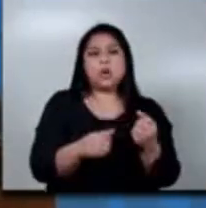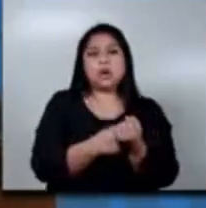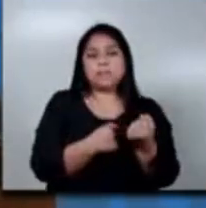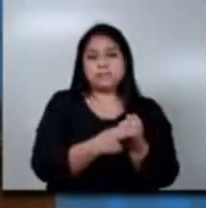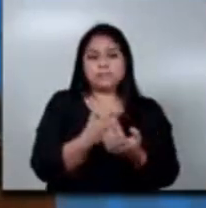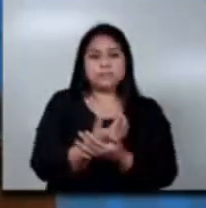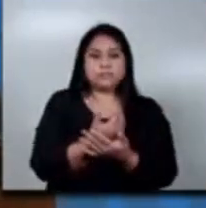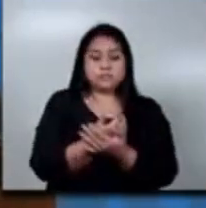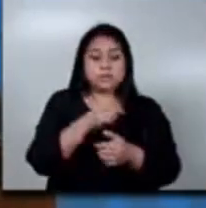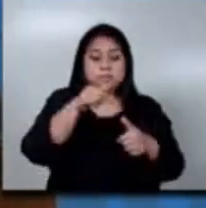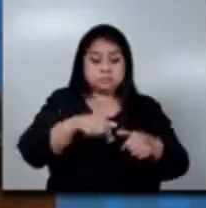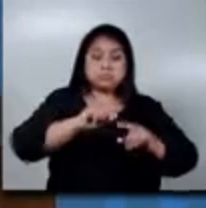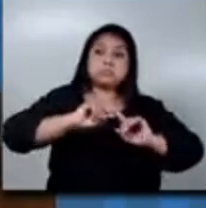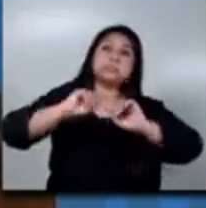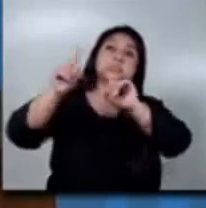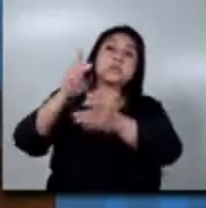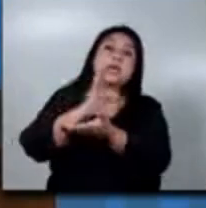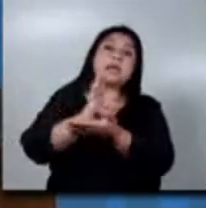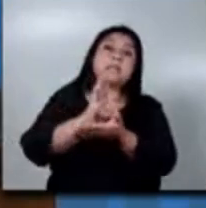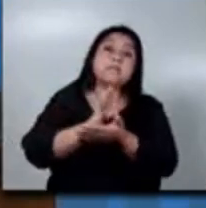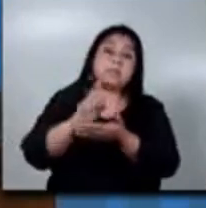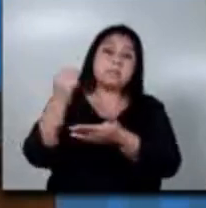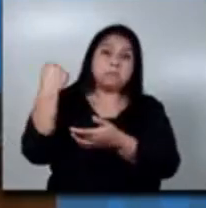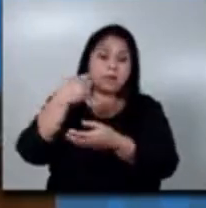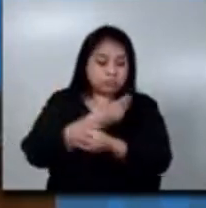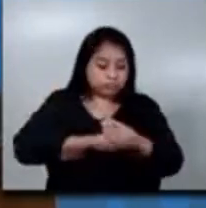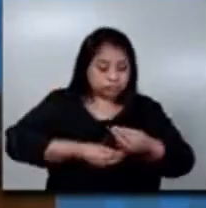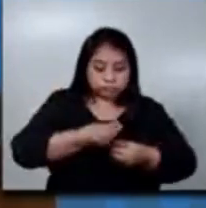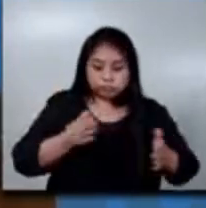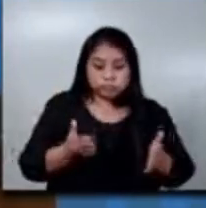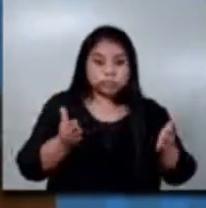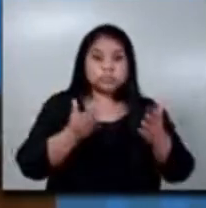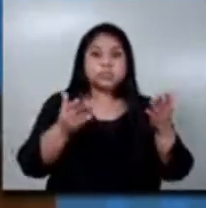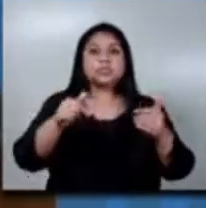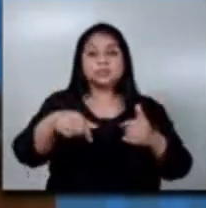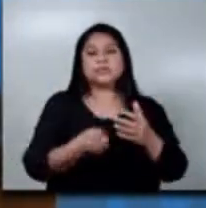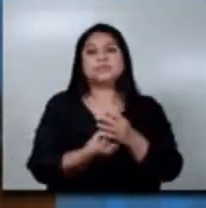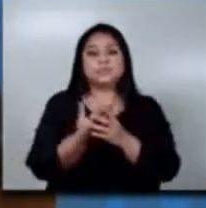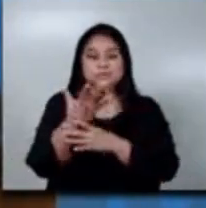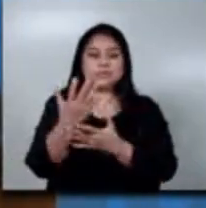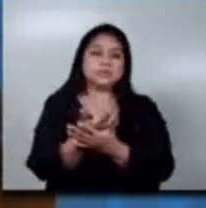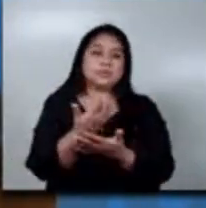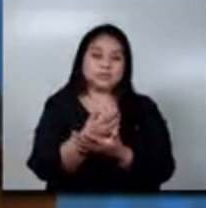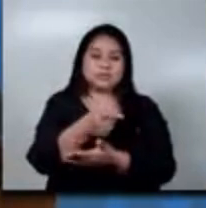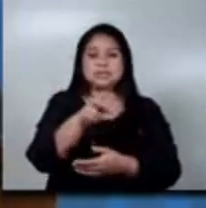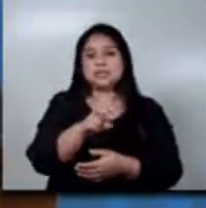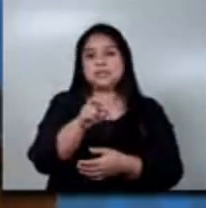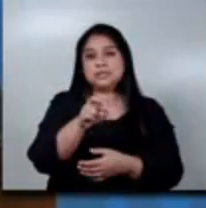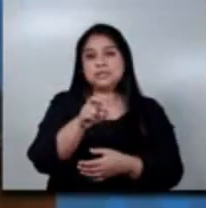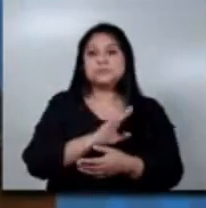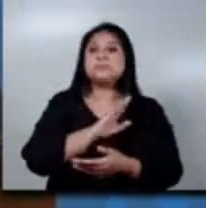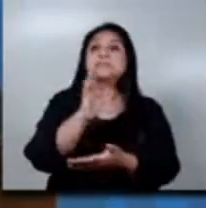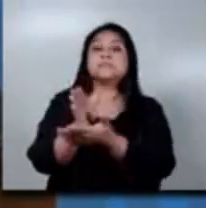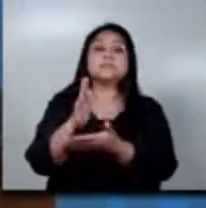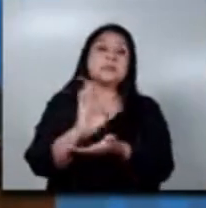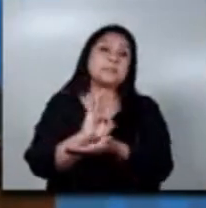para que él pueda utilizarlo para la reactivación productiva y económica que él necesita. Como